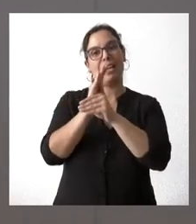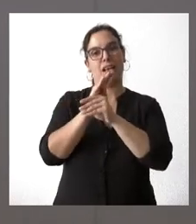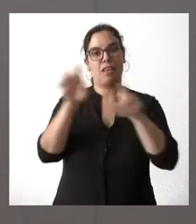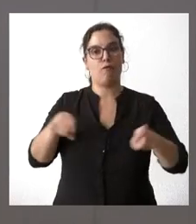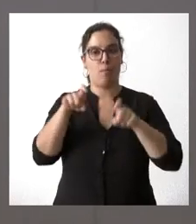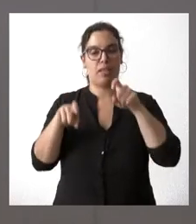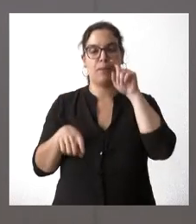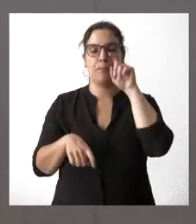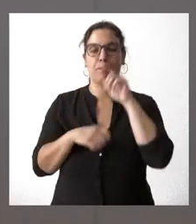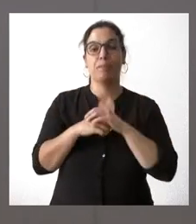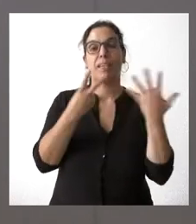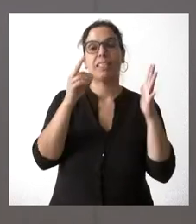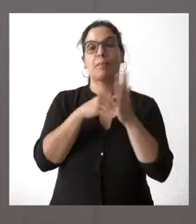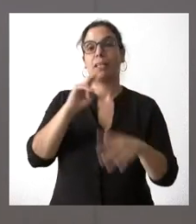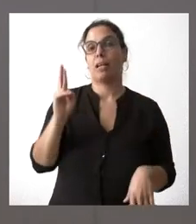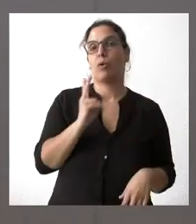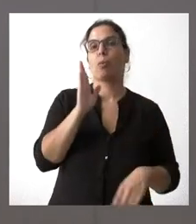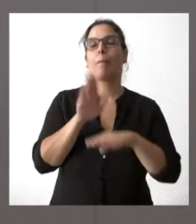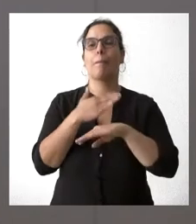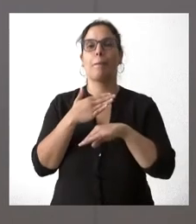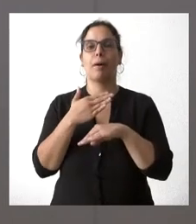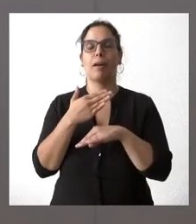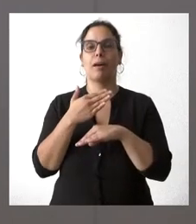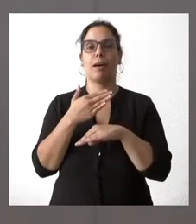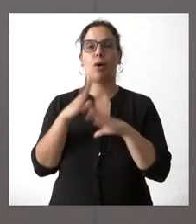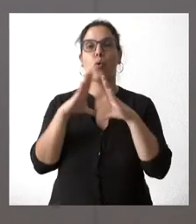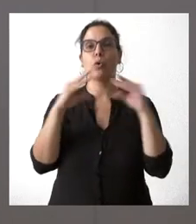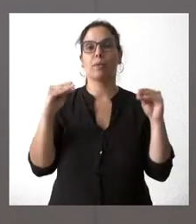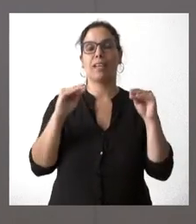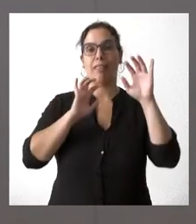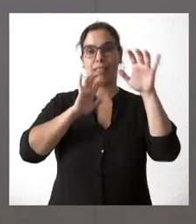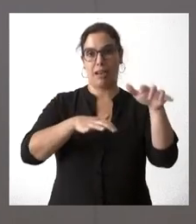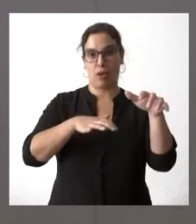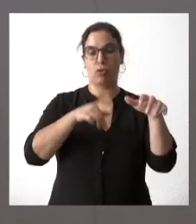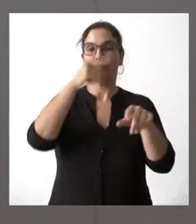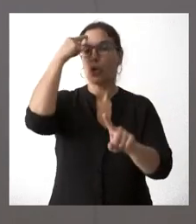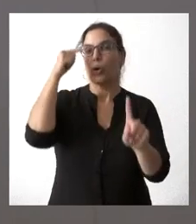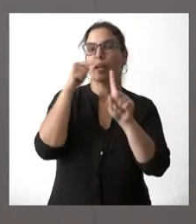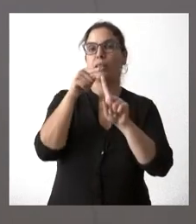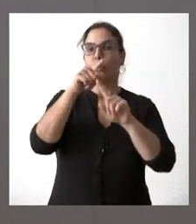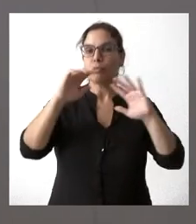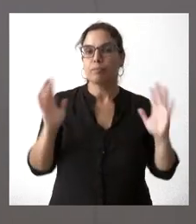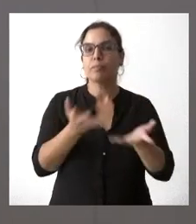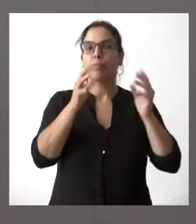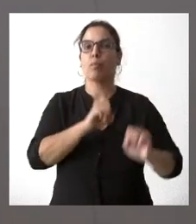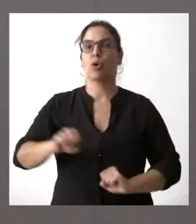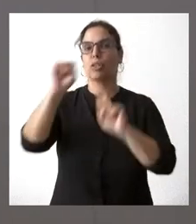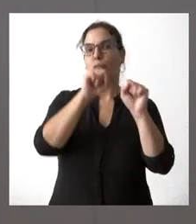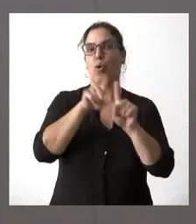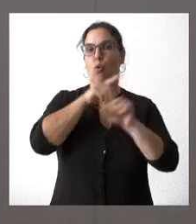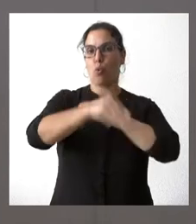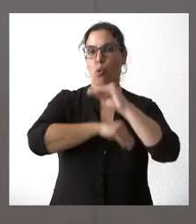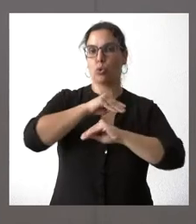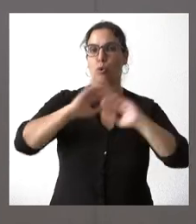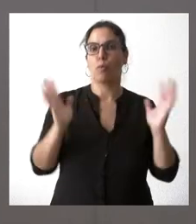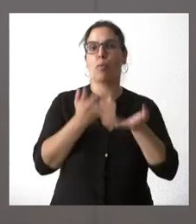70.000 euros se dirigirán para la Universidad de León con el objetivo de favorecer la protección, el uso y la promoción del